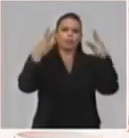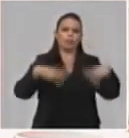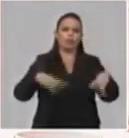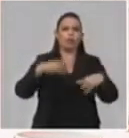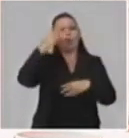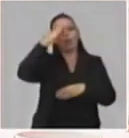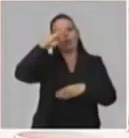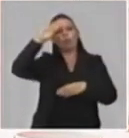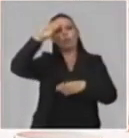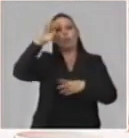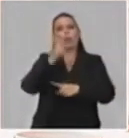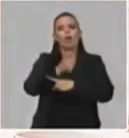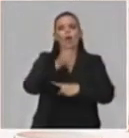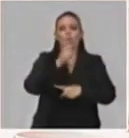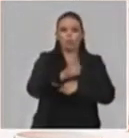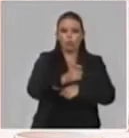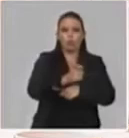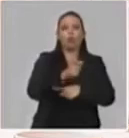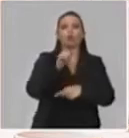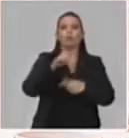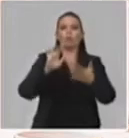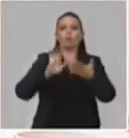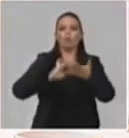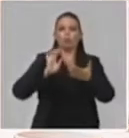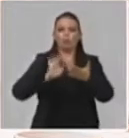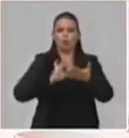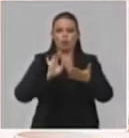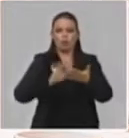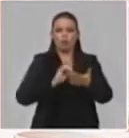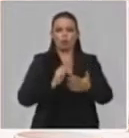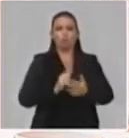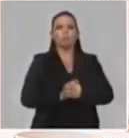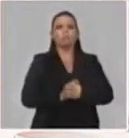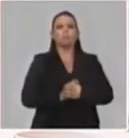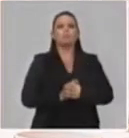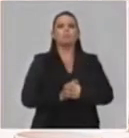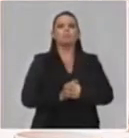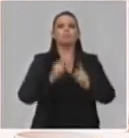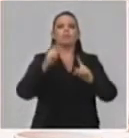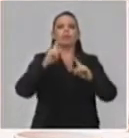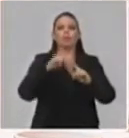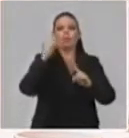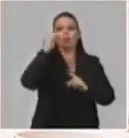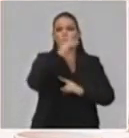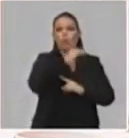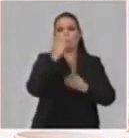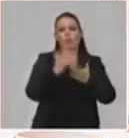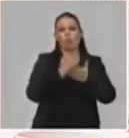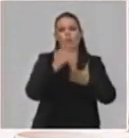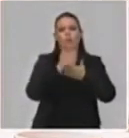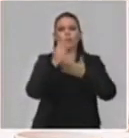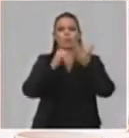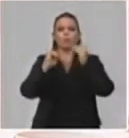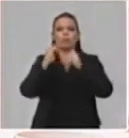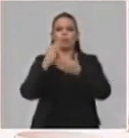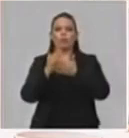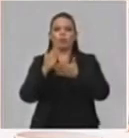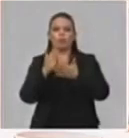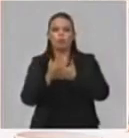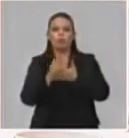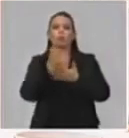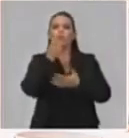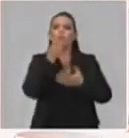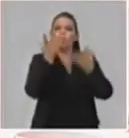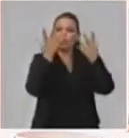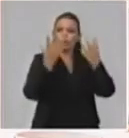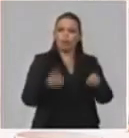dispositivos móviles que fue elaborada por la Dirección de Tecnología Educativa del Ministerio de Educación que facilita también la descarga de las actividades